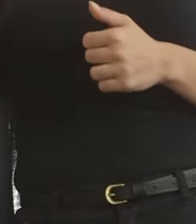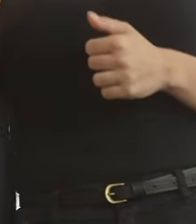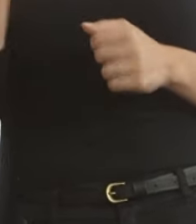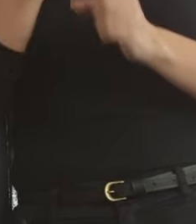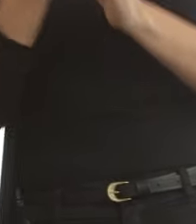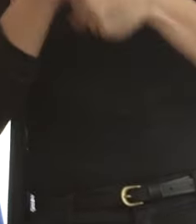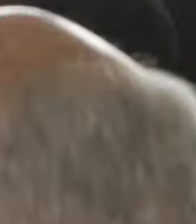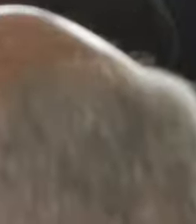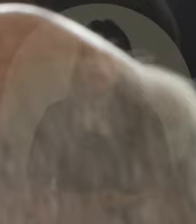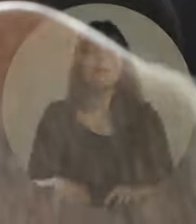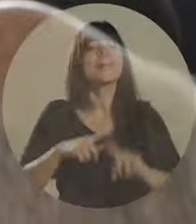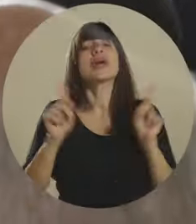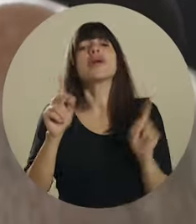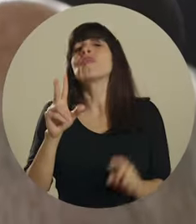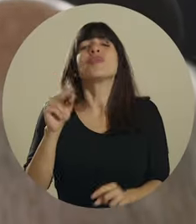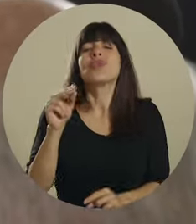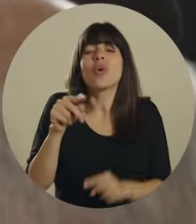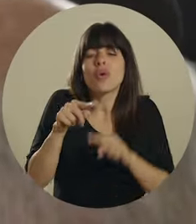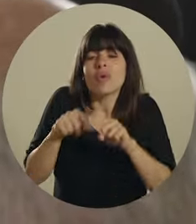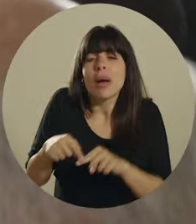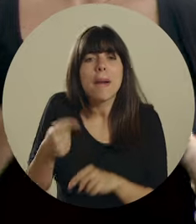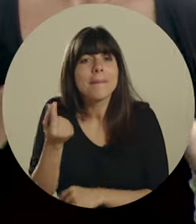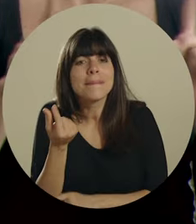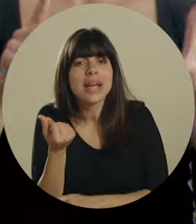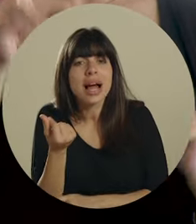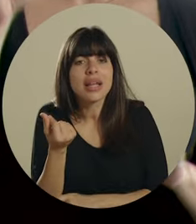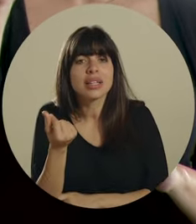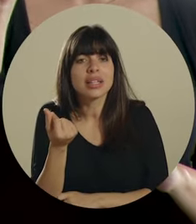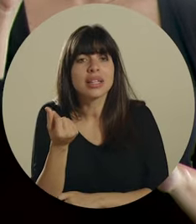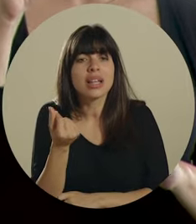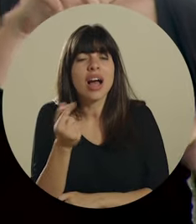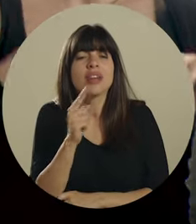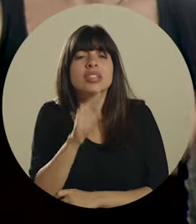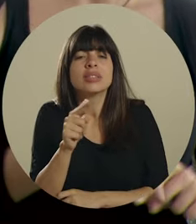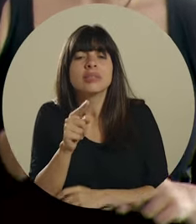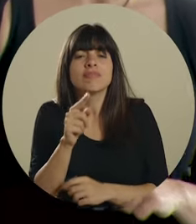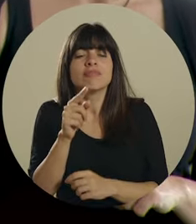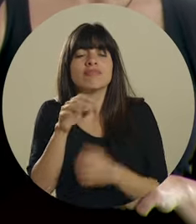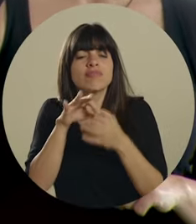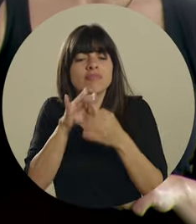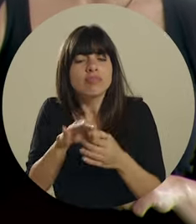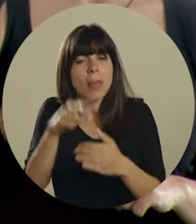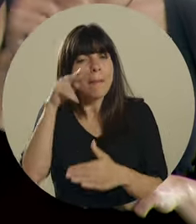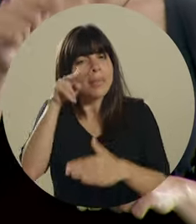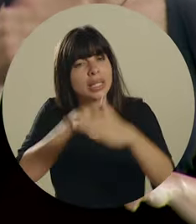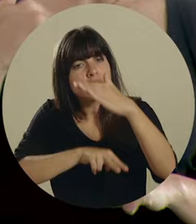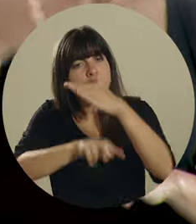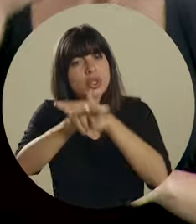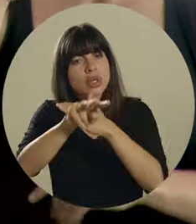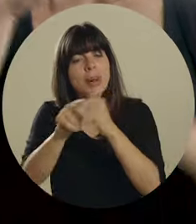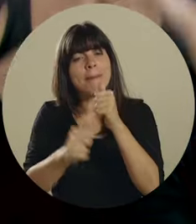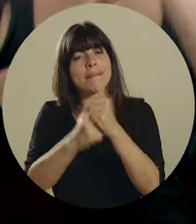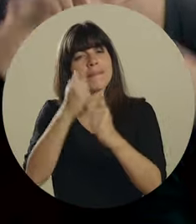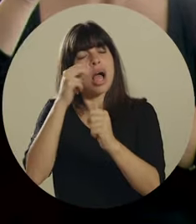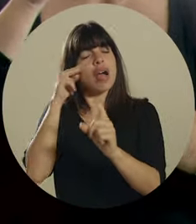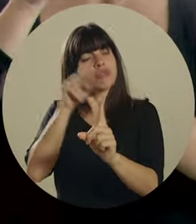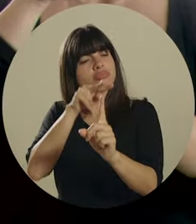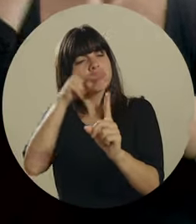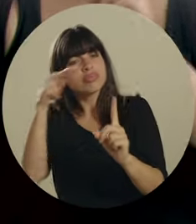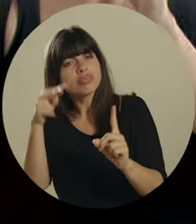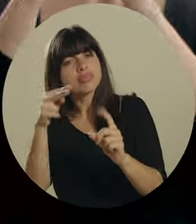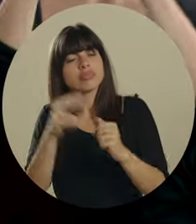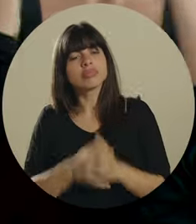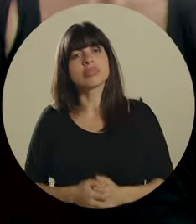que estamos haciendo. Pero no es la plata, es la visión, es la perspectiva